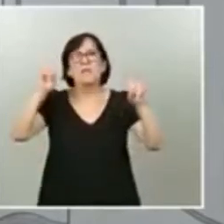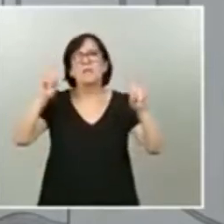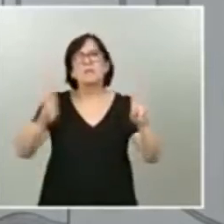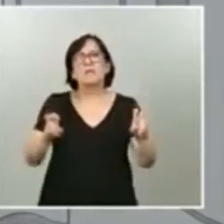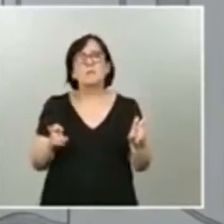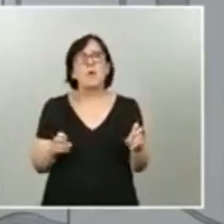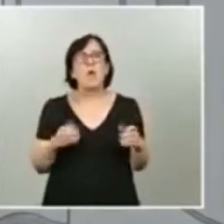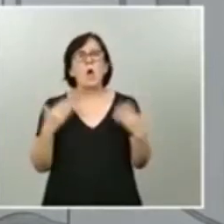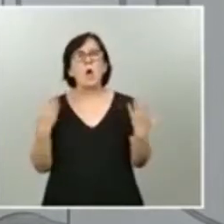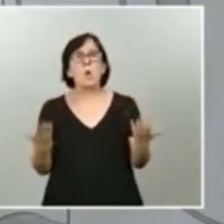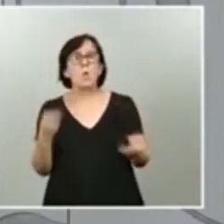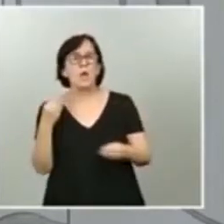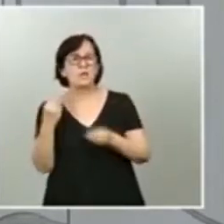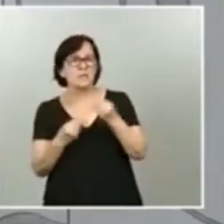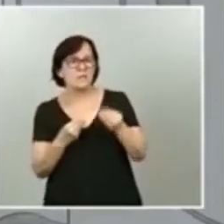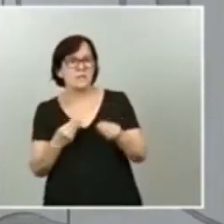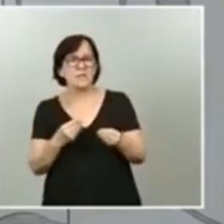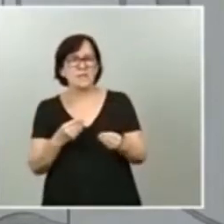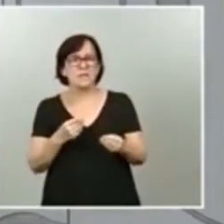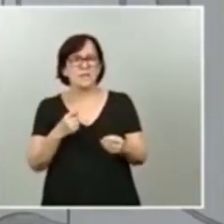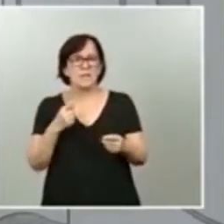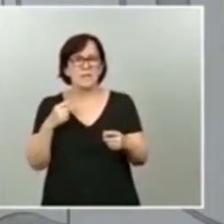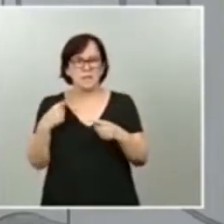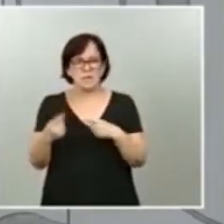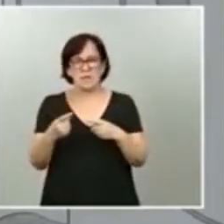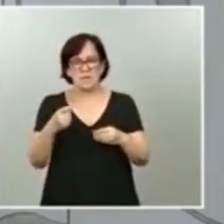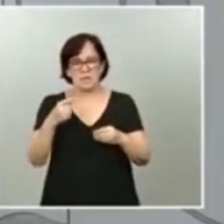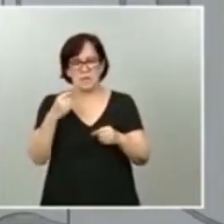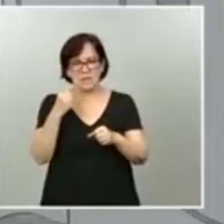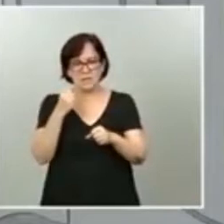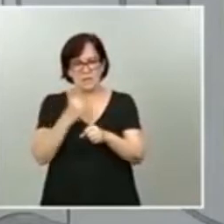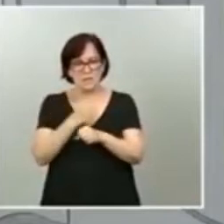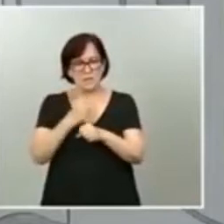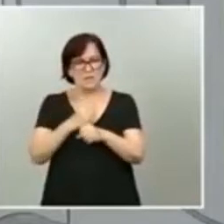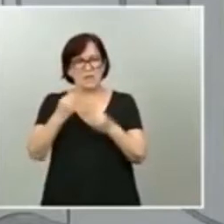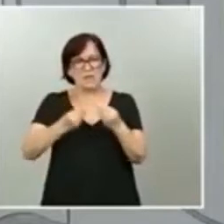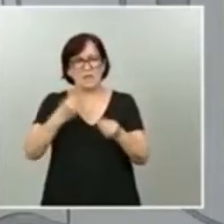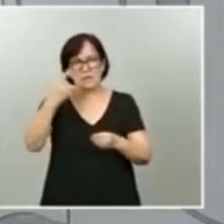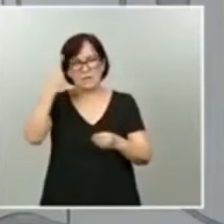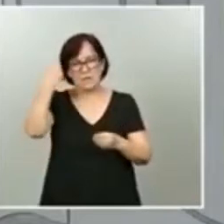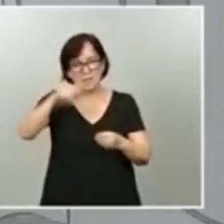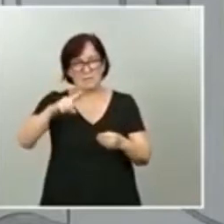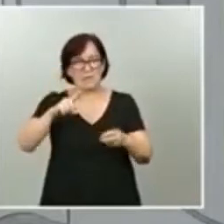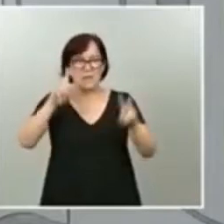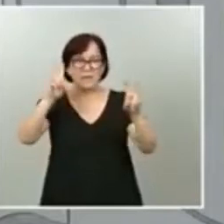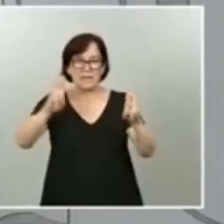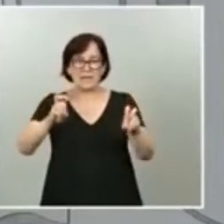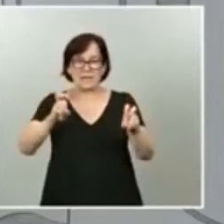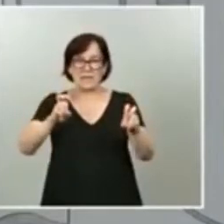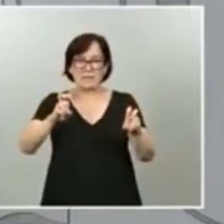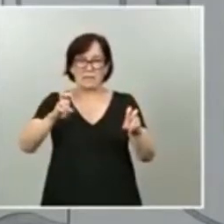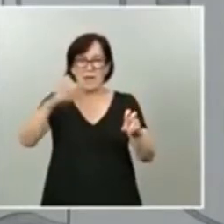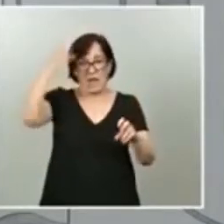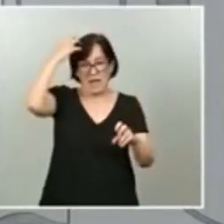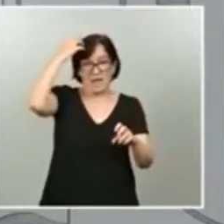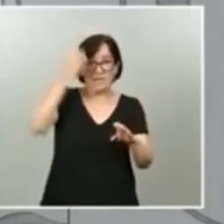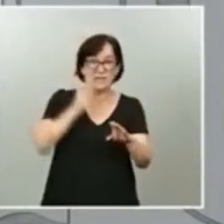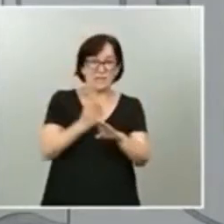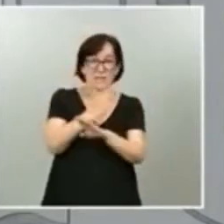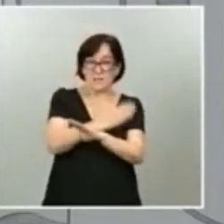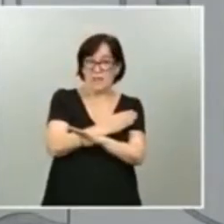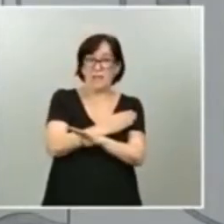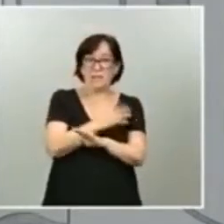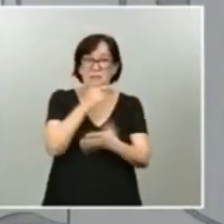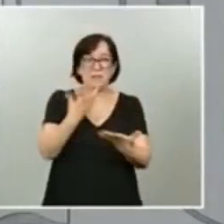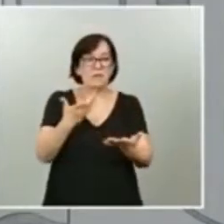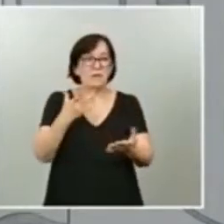actuaciones o a quién trascienden esas actuaciones que se vienen conociendo respecto al rey emérito, hay que decir que evidentemente en justicia